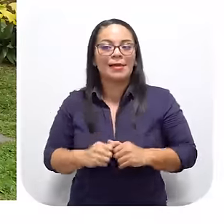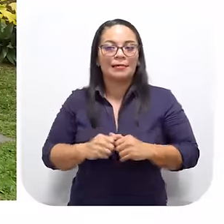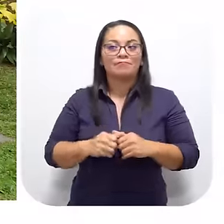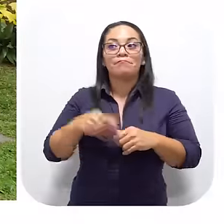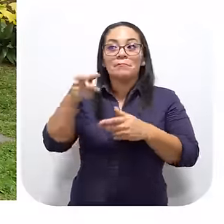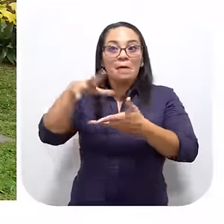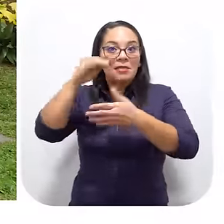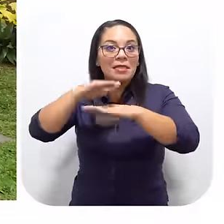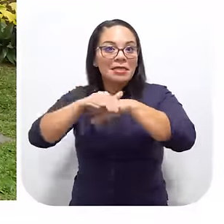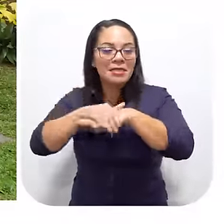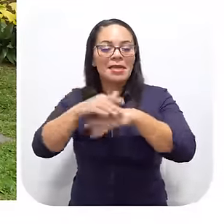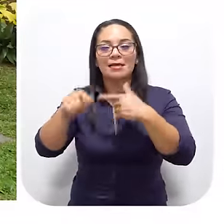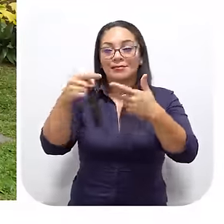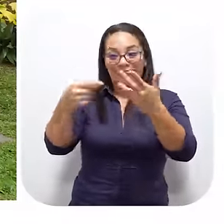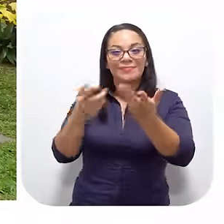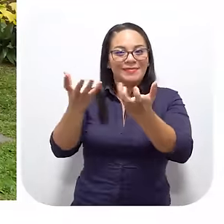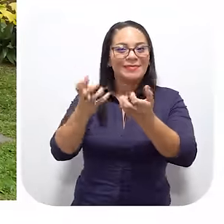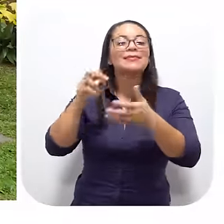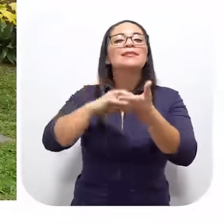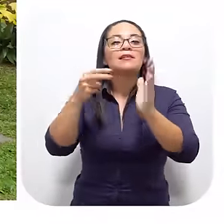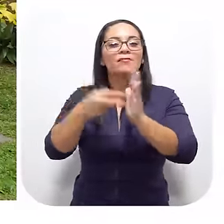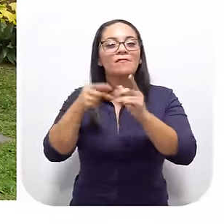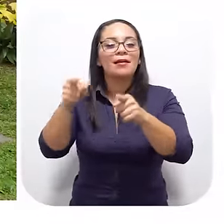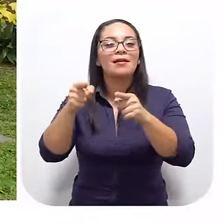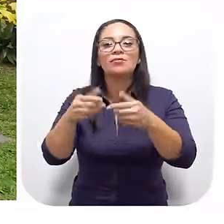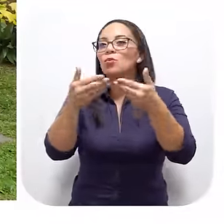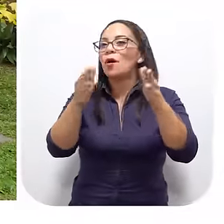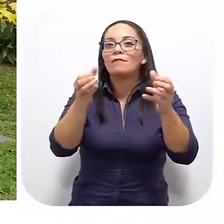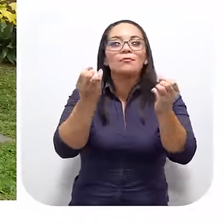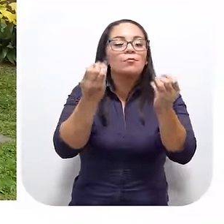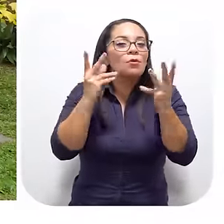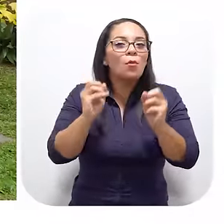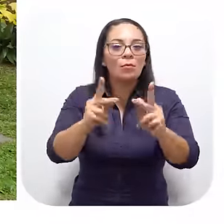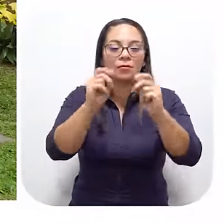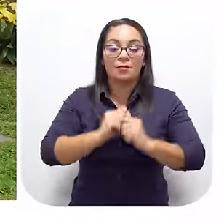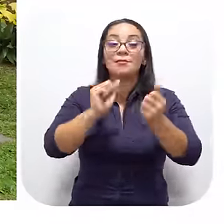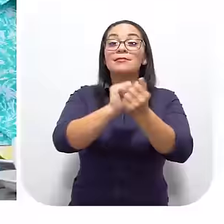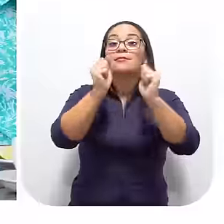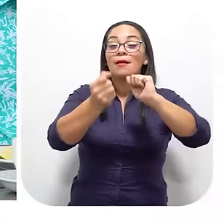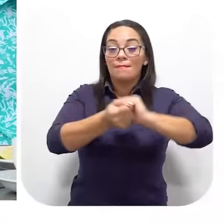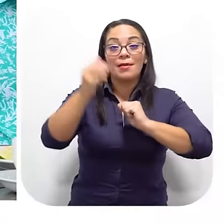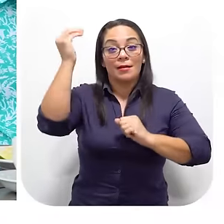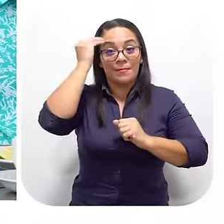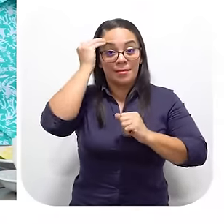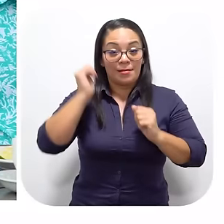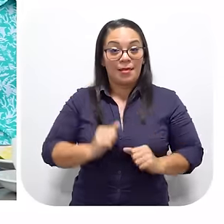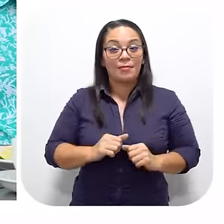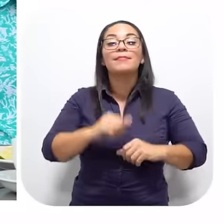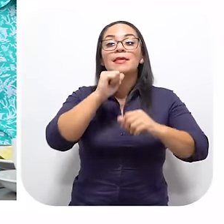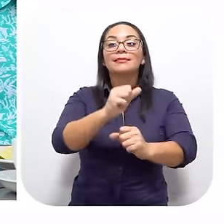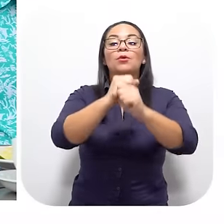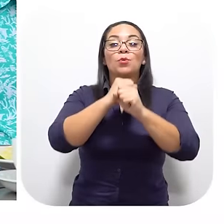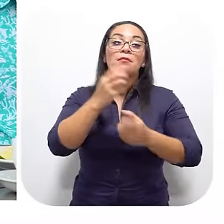capacitarse En el idioma inglés Quieren Entonces Eso abre Muchas puertas Y cambia Esa